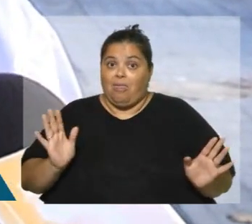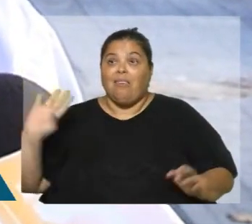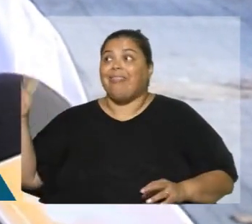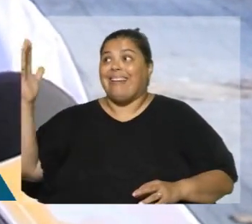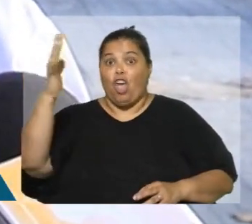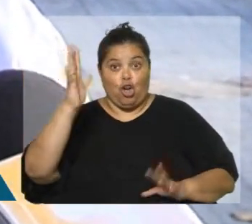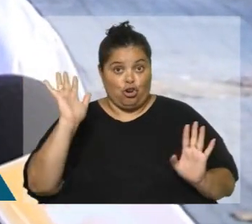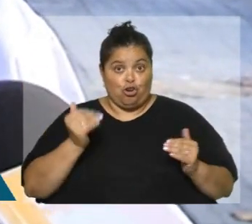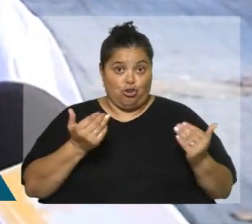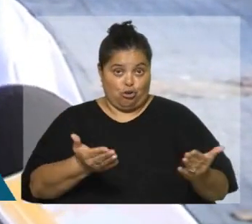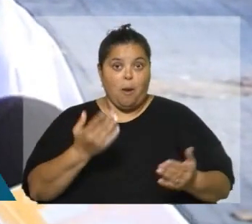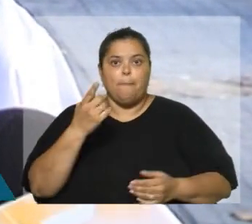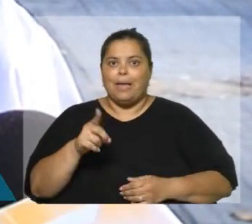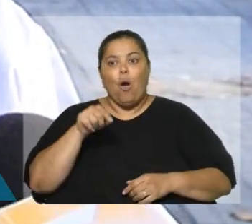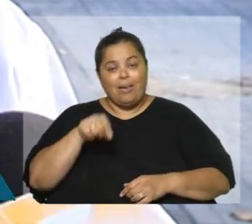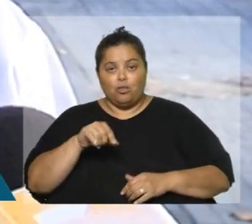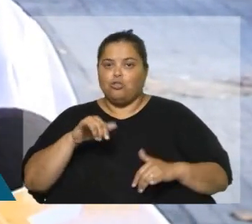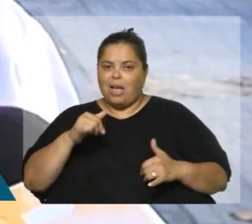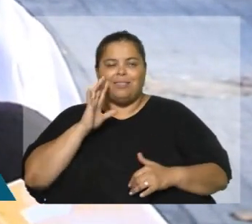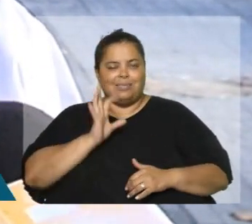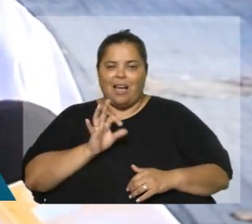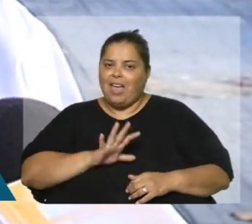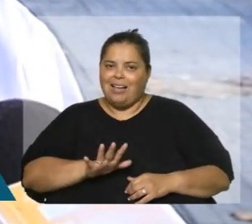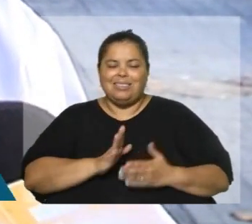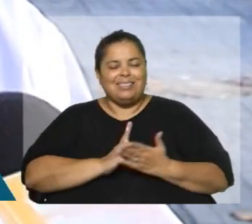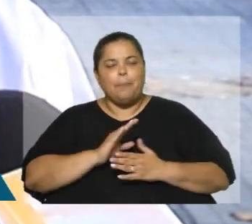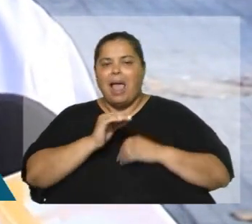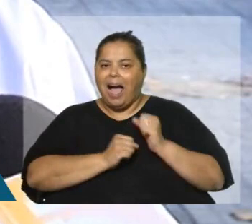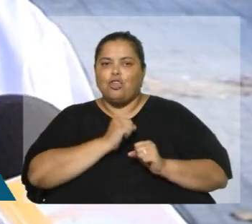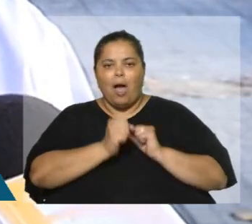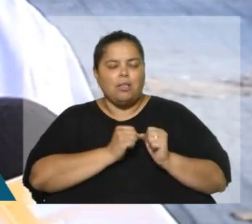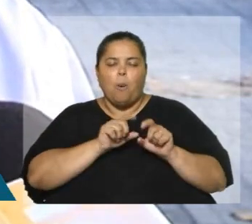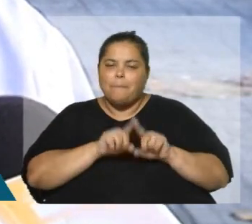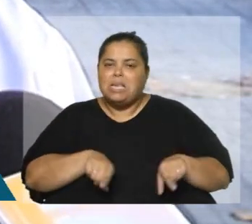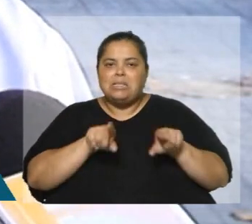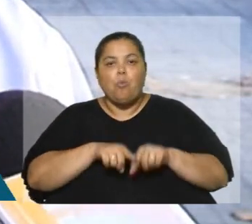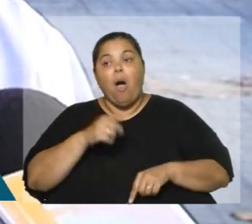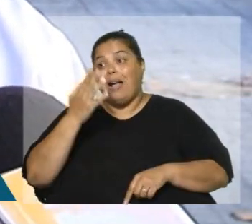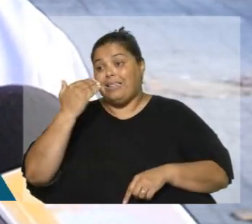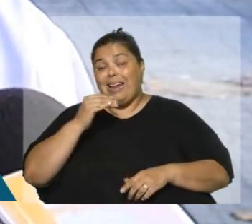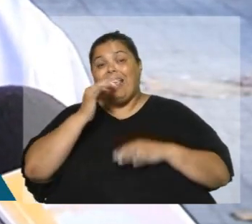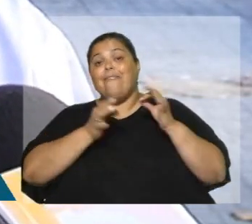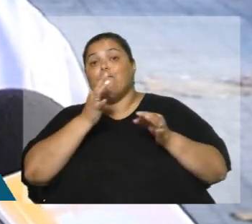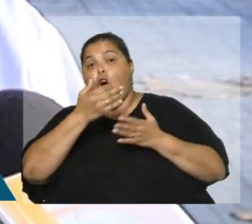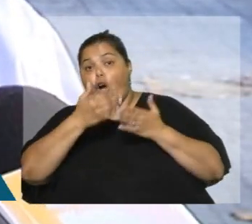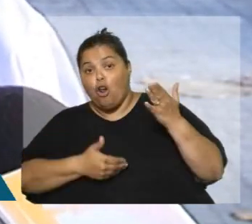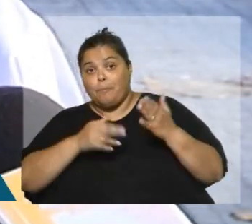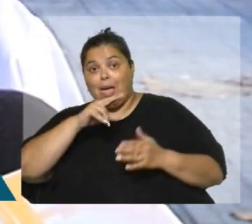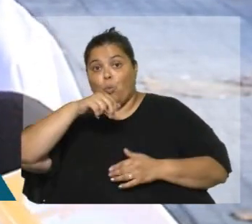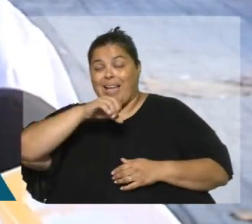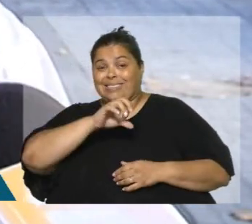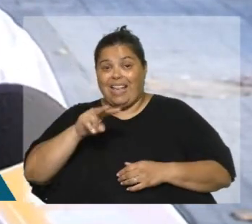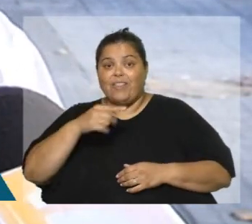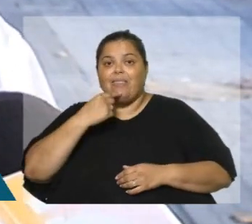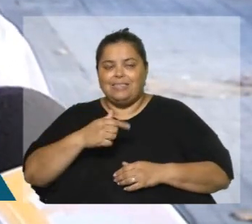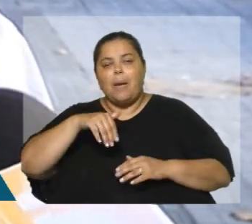Esto es fundamental porque ya lo han demostrado los números que año a año tenemos, pero lo nace en el informe que hizo ayer también muy completo, lo determinó. Más